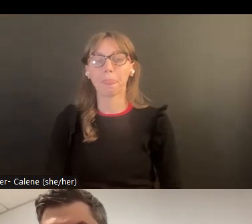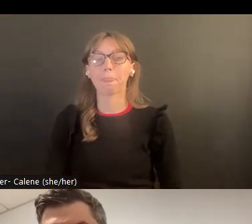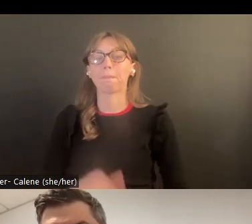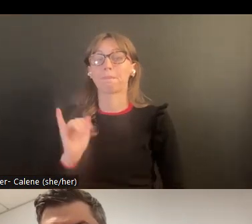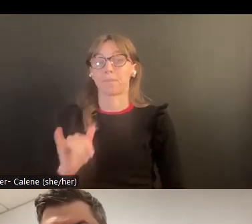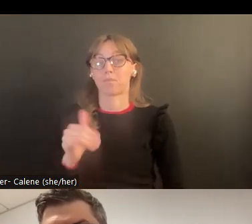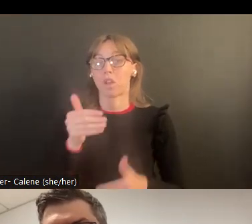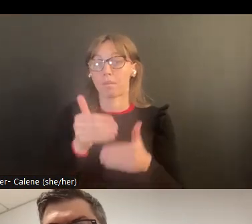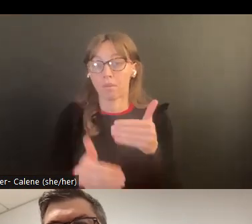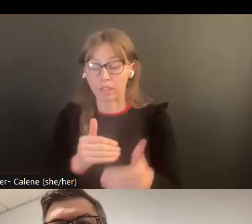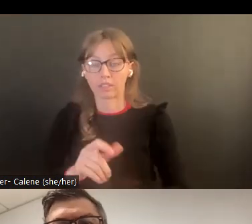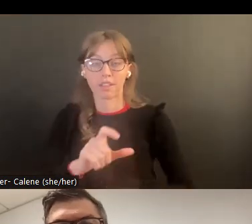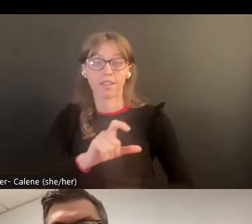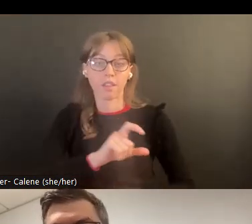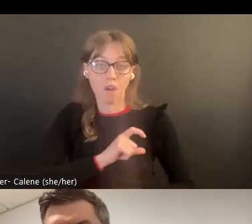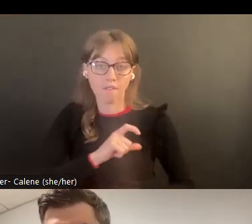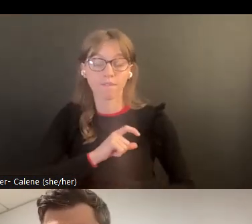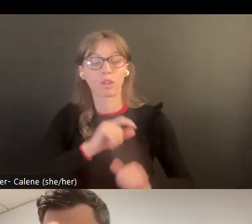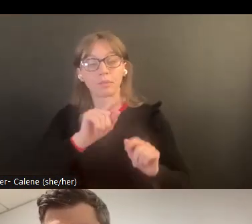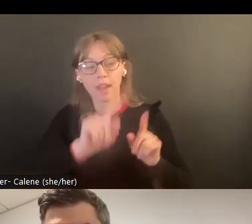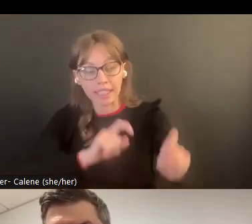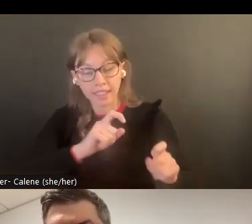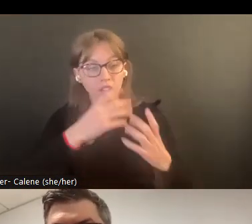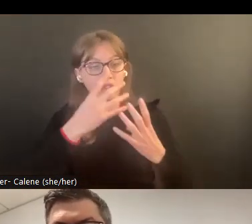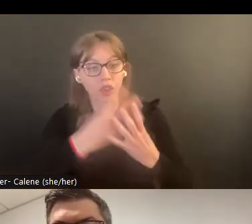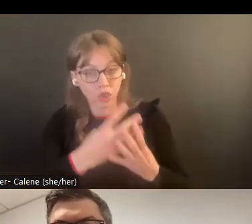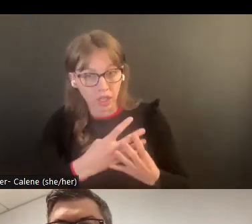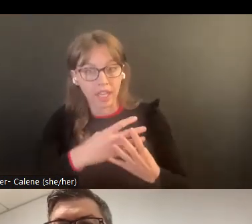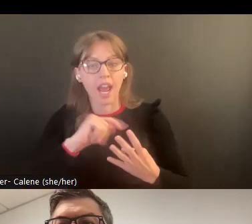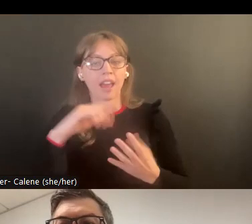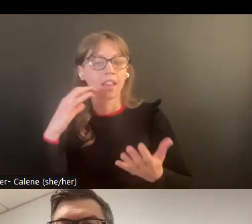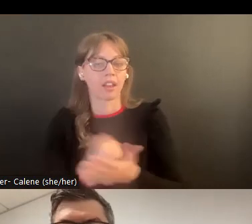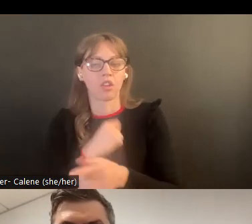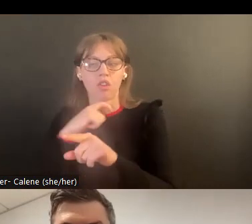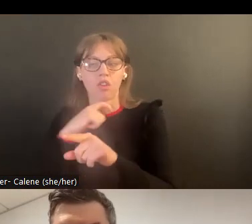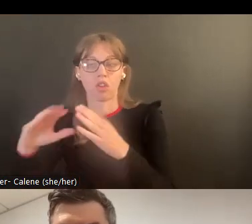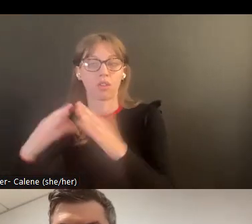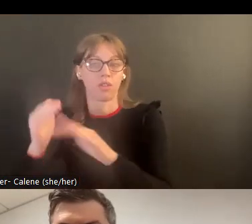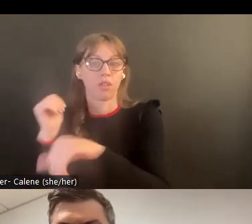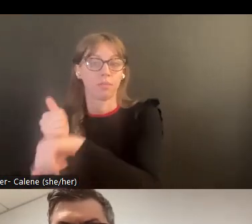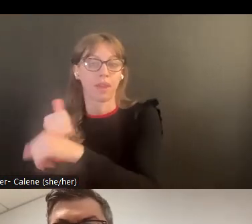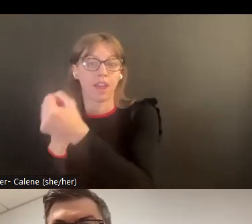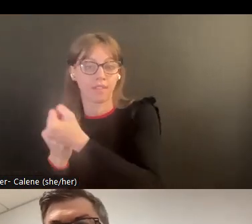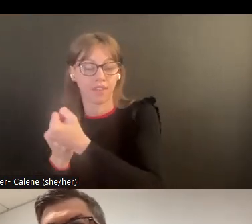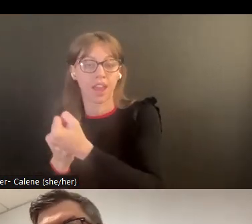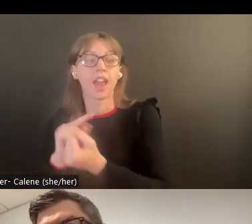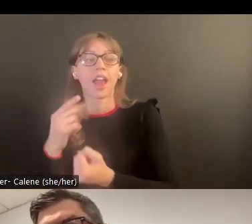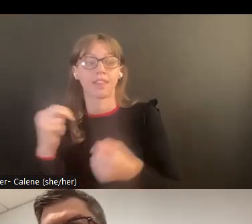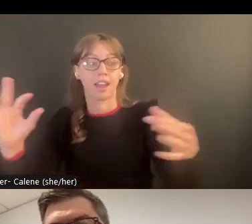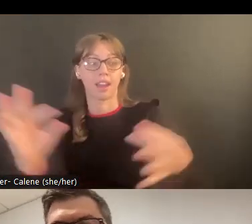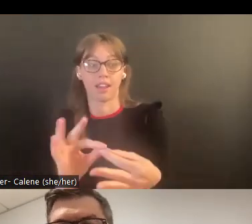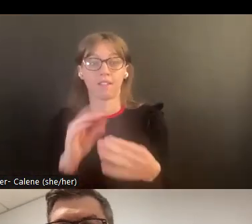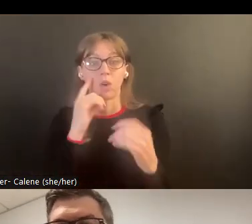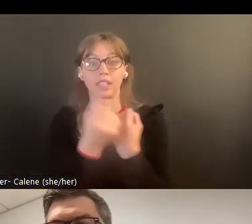Entonces, ese proceso completo, lo que he explicado, lo que es en sí, las autoridades haciendo